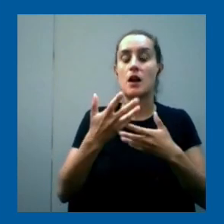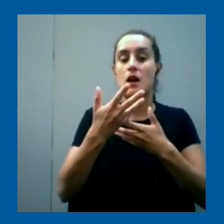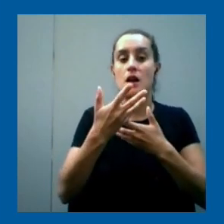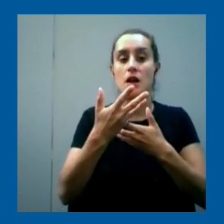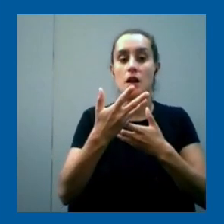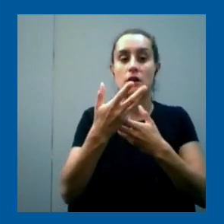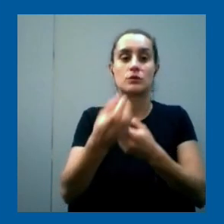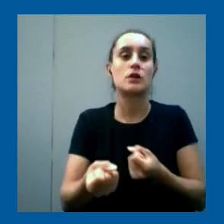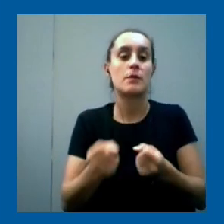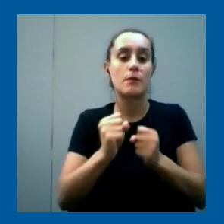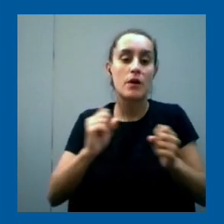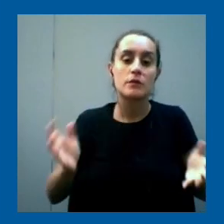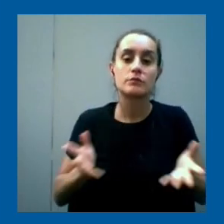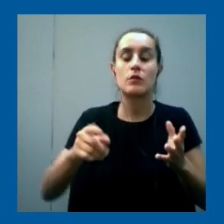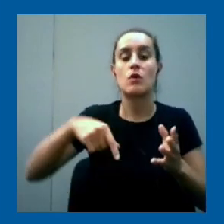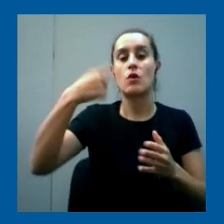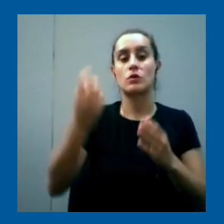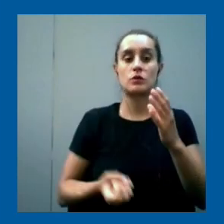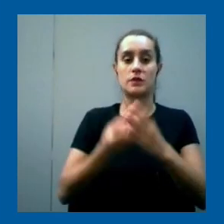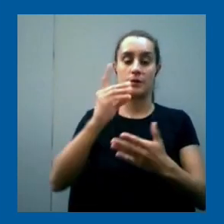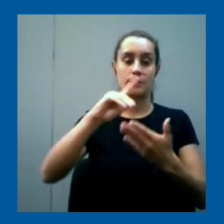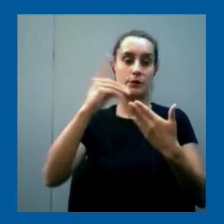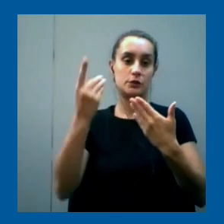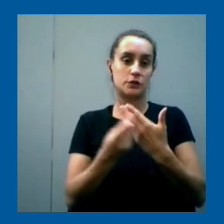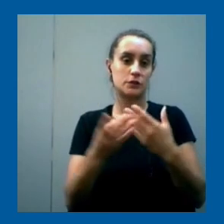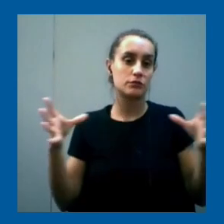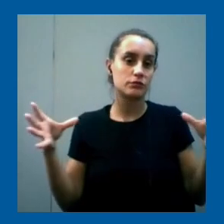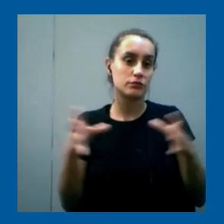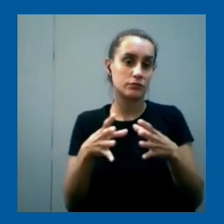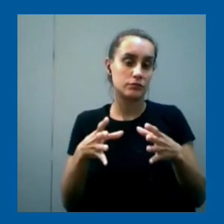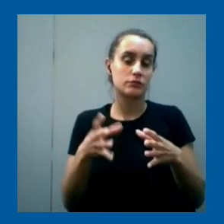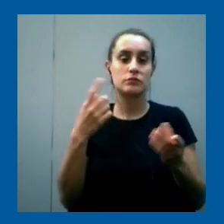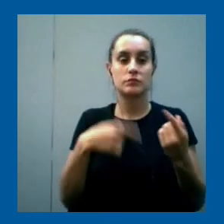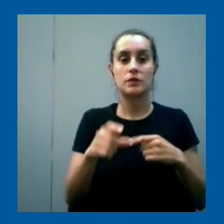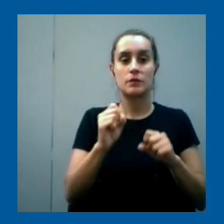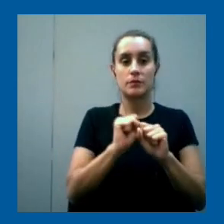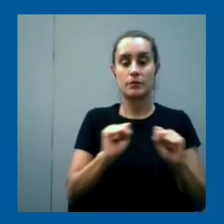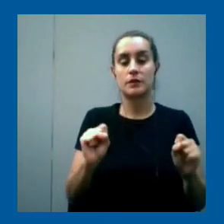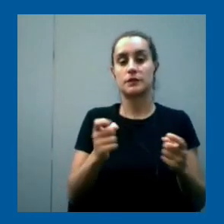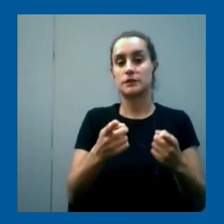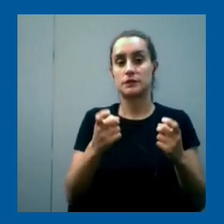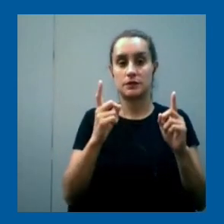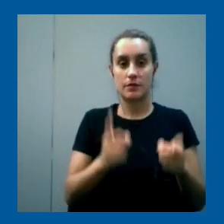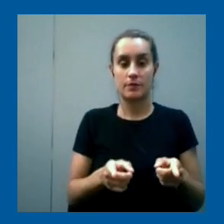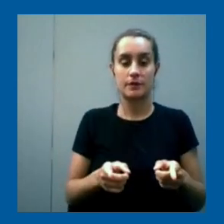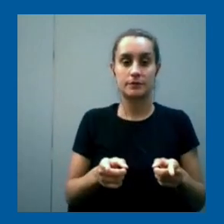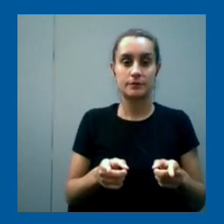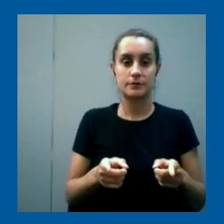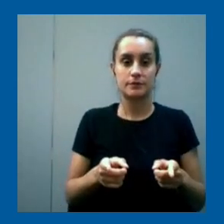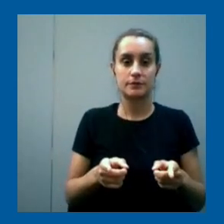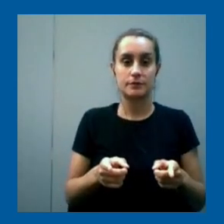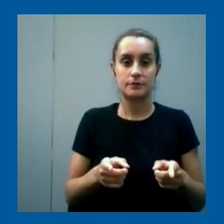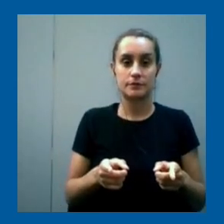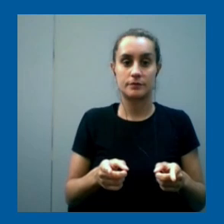generar proyectos integradores facilita los abordajes pero también requiere que formar a todos los